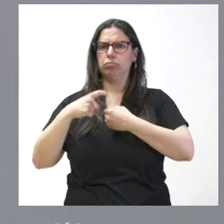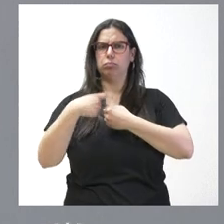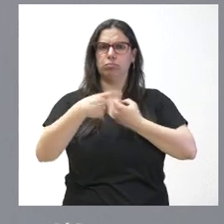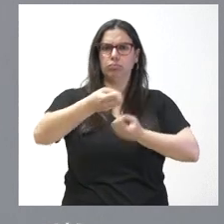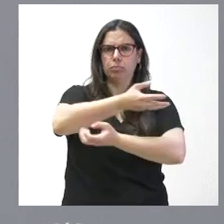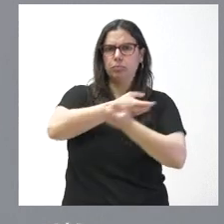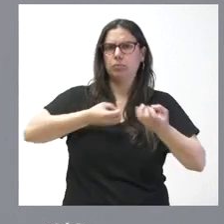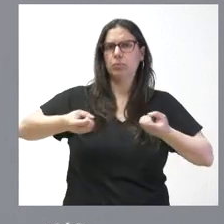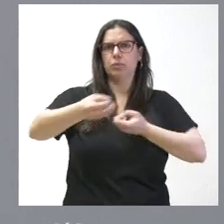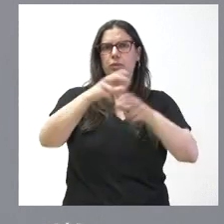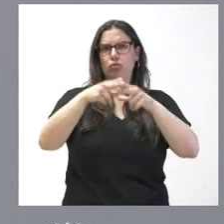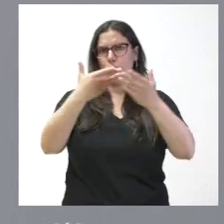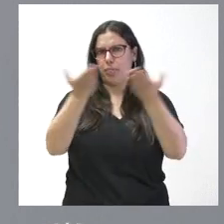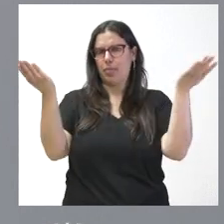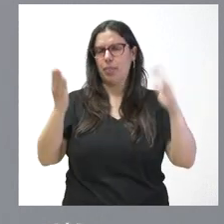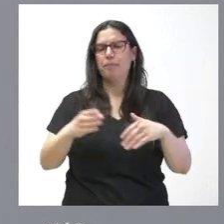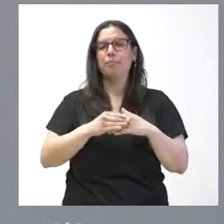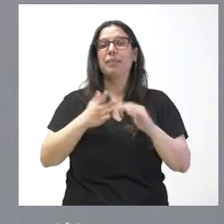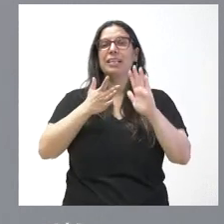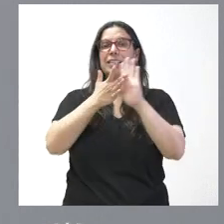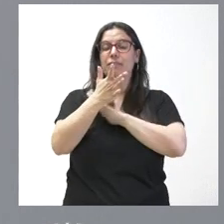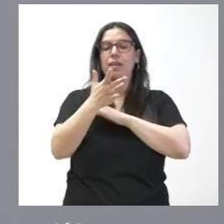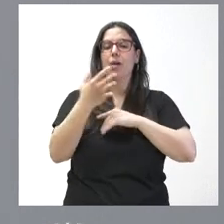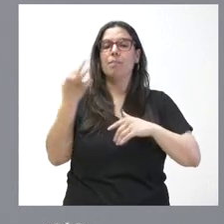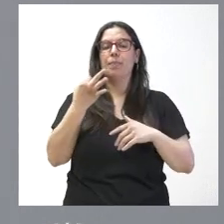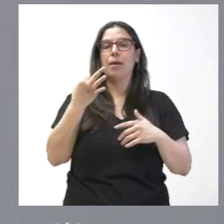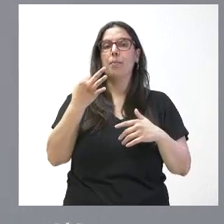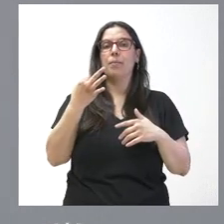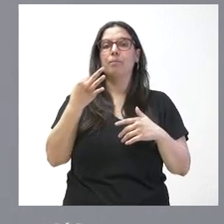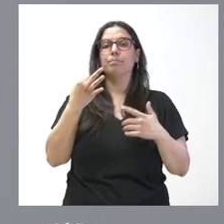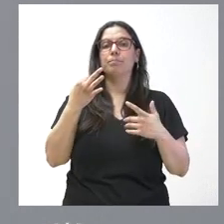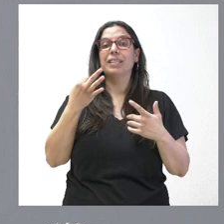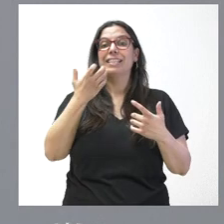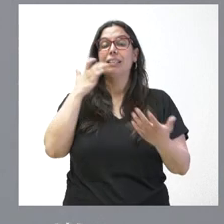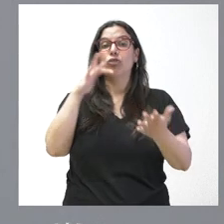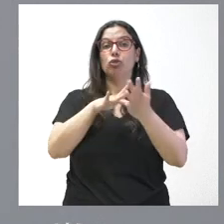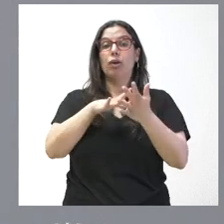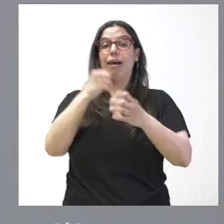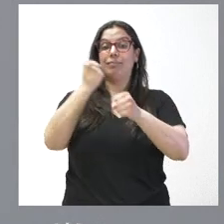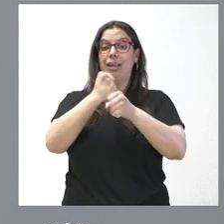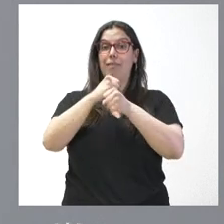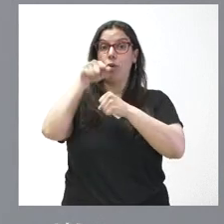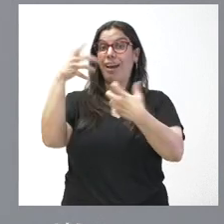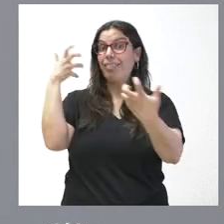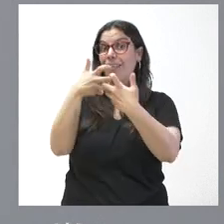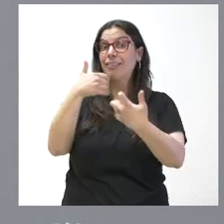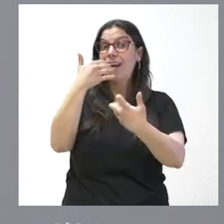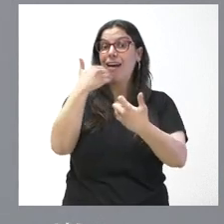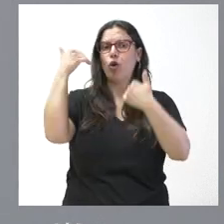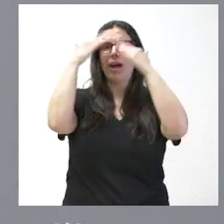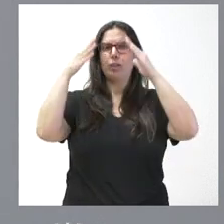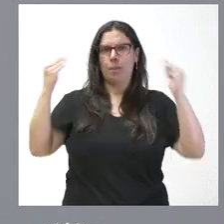conjunto de la sociedad. Se trata de reforzar las intervenciones frente a la siniestralidad laboral en nuestra comunidad autónoma,